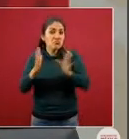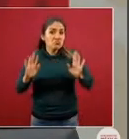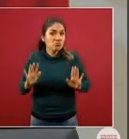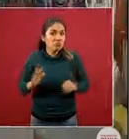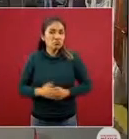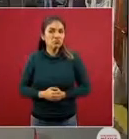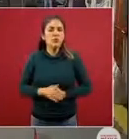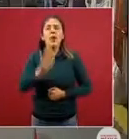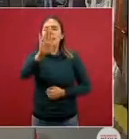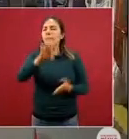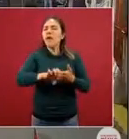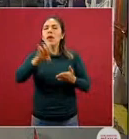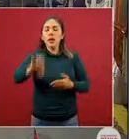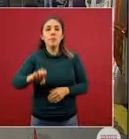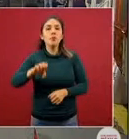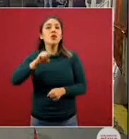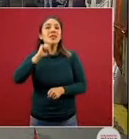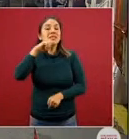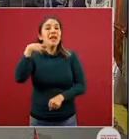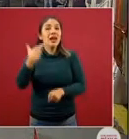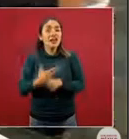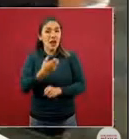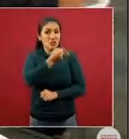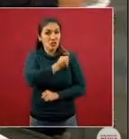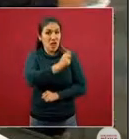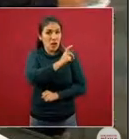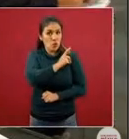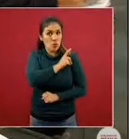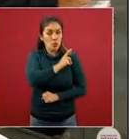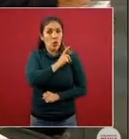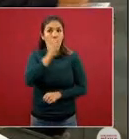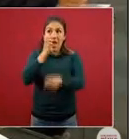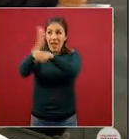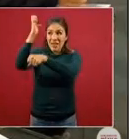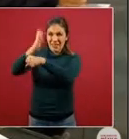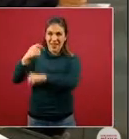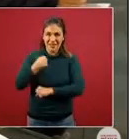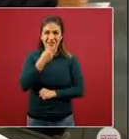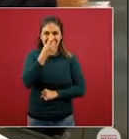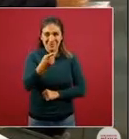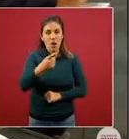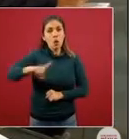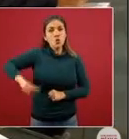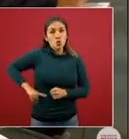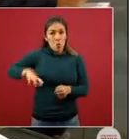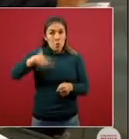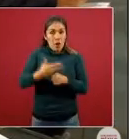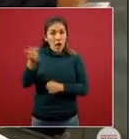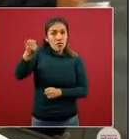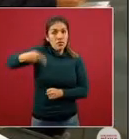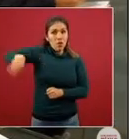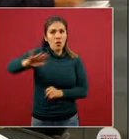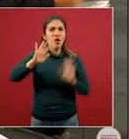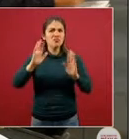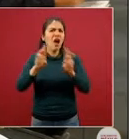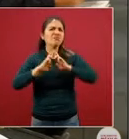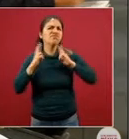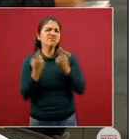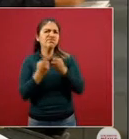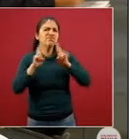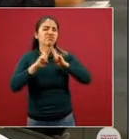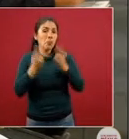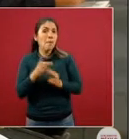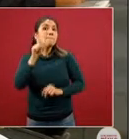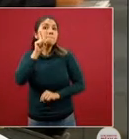ejemplo los secretarios de salud de estos estados que mencionado los gobernadores han tenido diversas reuniones mañana